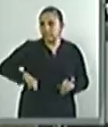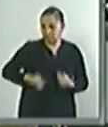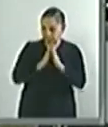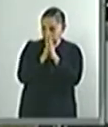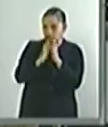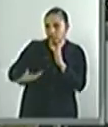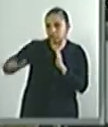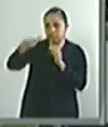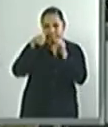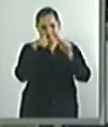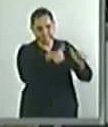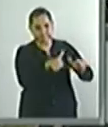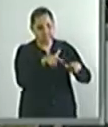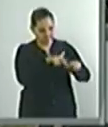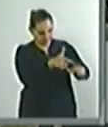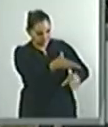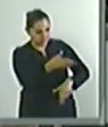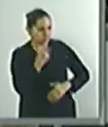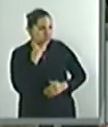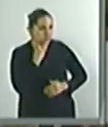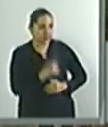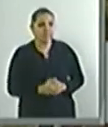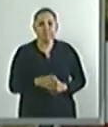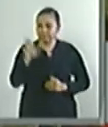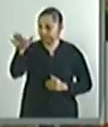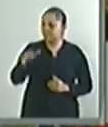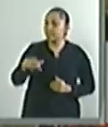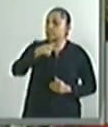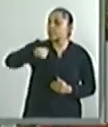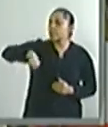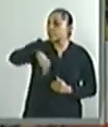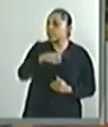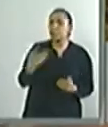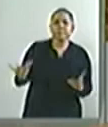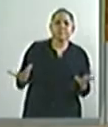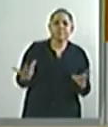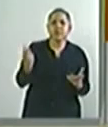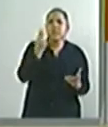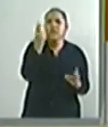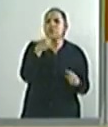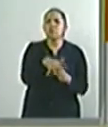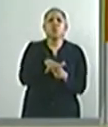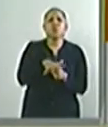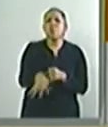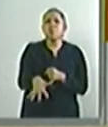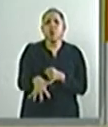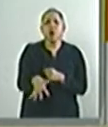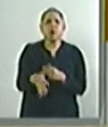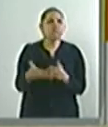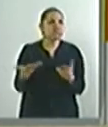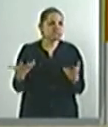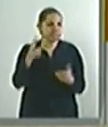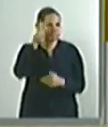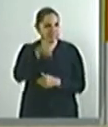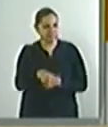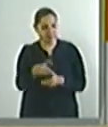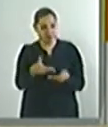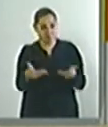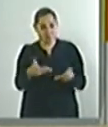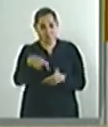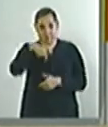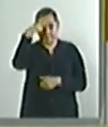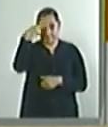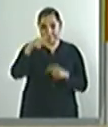Gracias. Siga, diputado. ¿Qué necesitamos? Que además, es cierto que en el país la violencia, en algunos